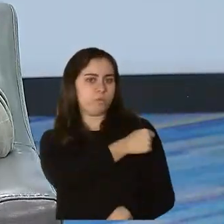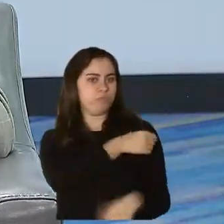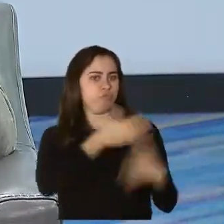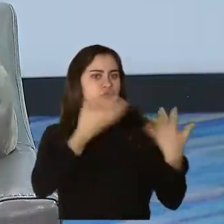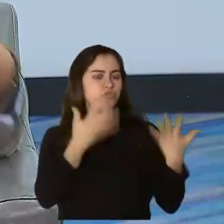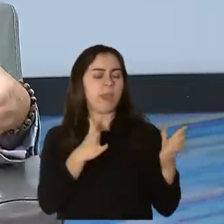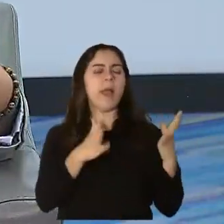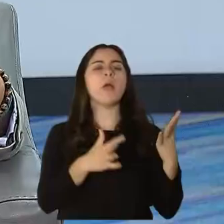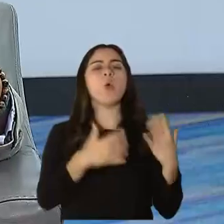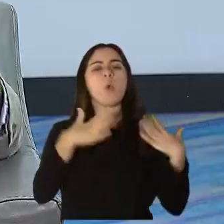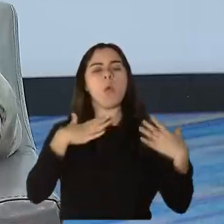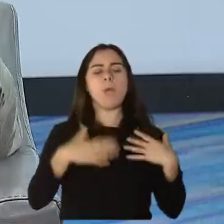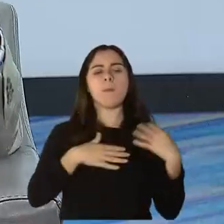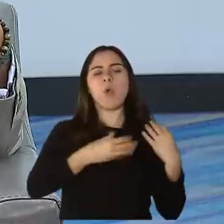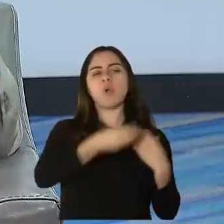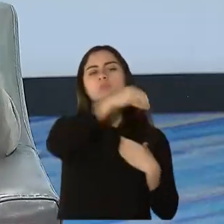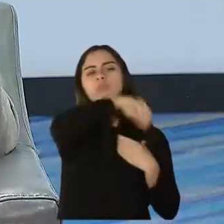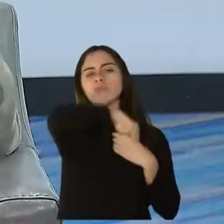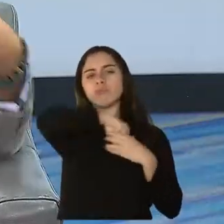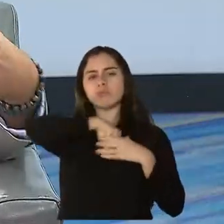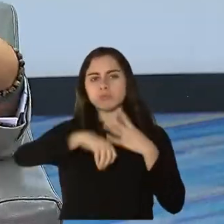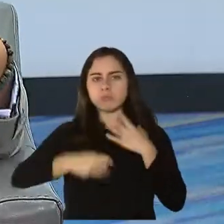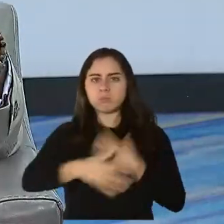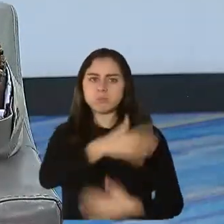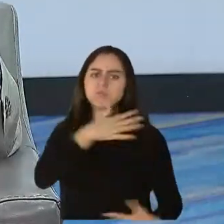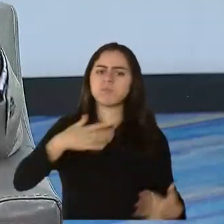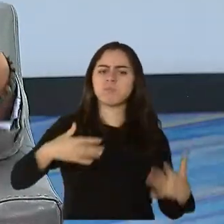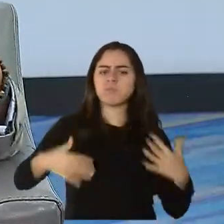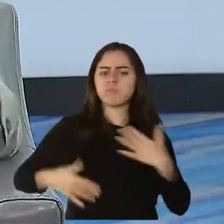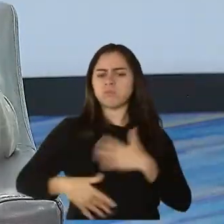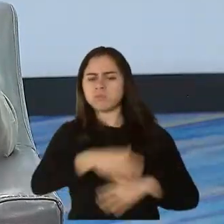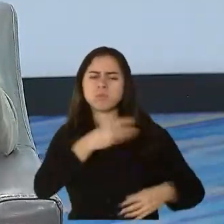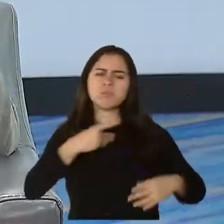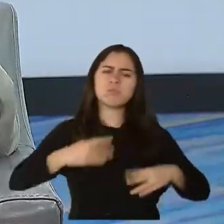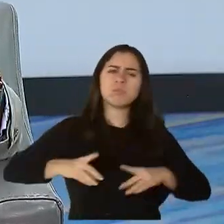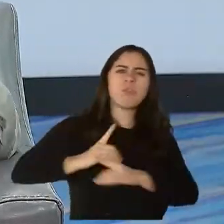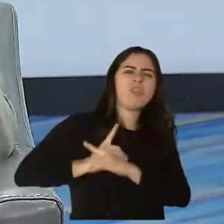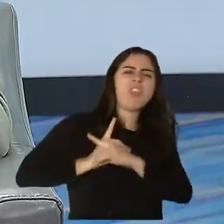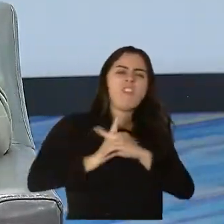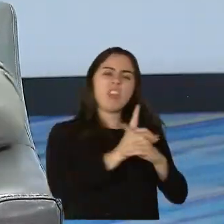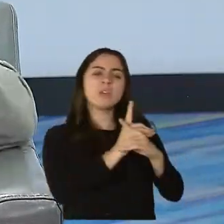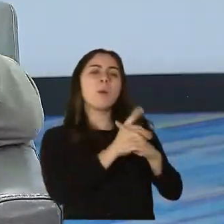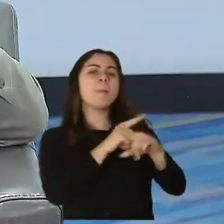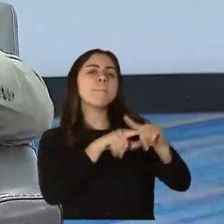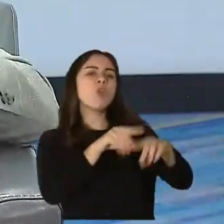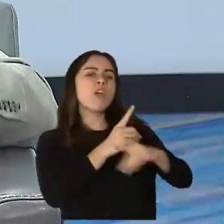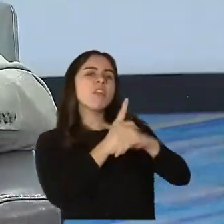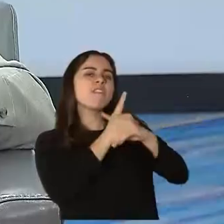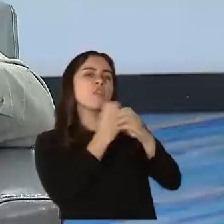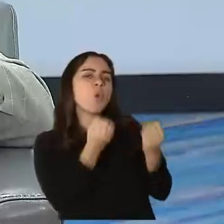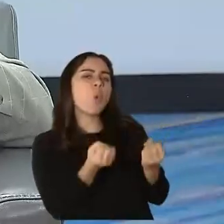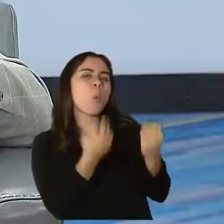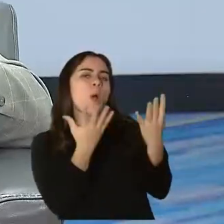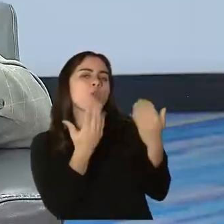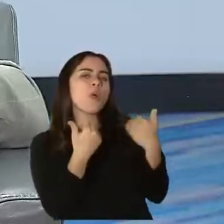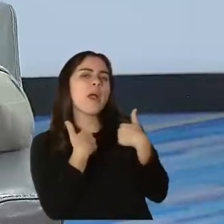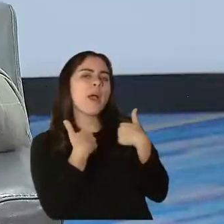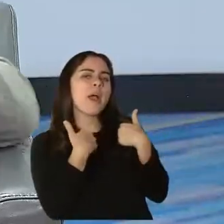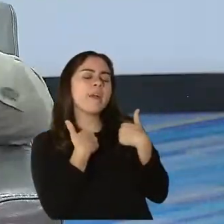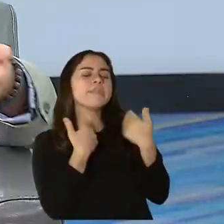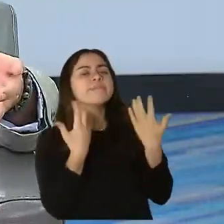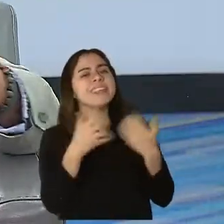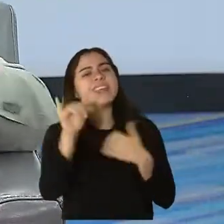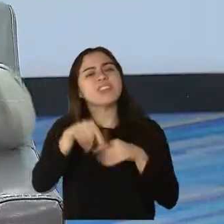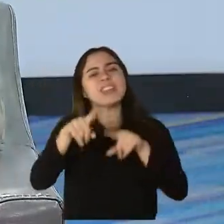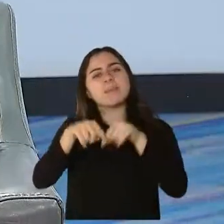maneras de medirlo tanto en el laboratorio con plataformas que son bien tediosas, que son time consuming, sea, toman tiempo, dos, tres días,